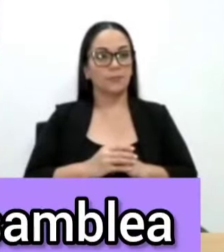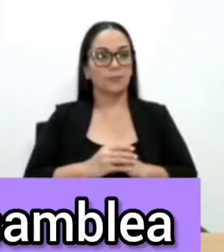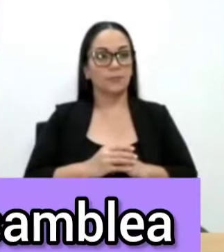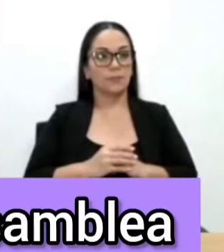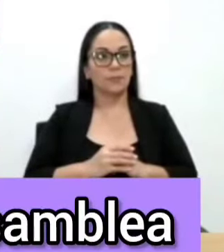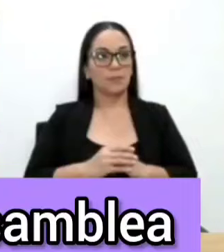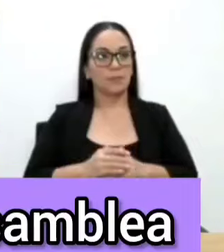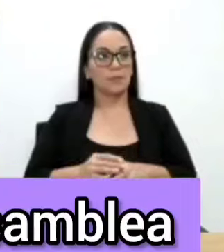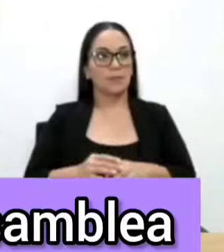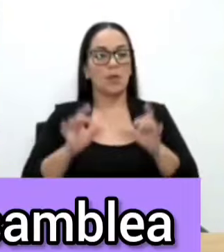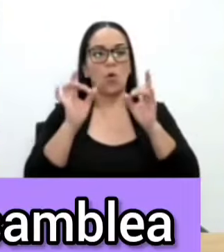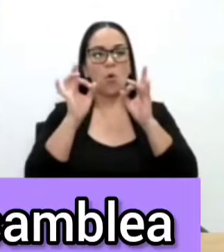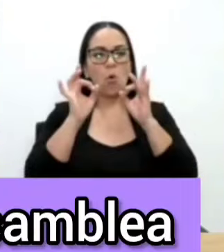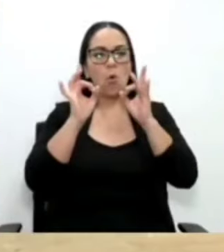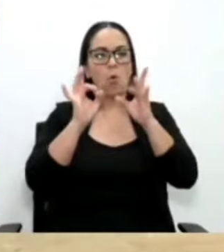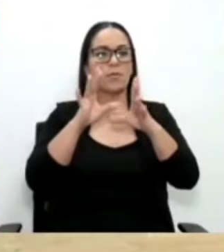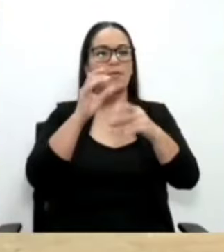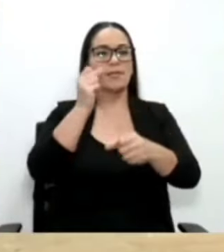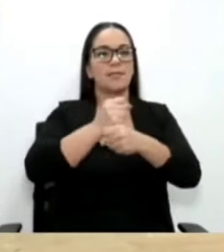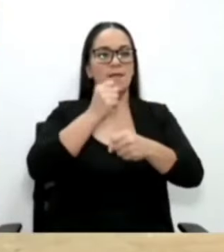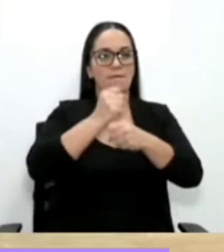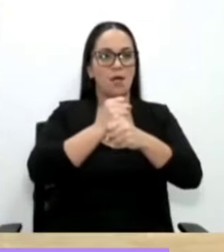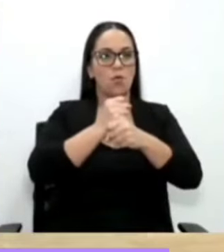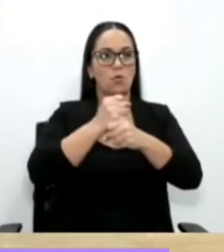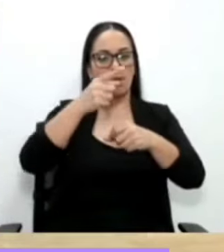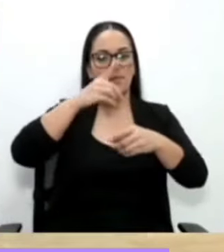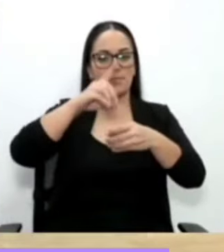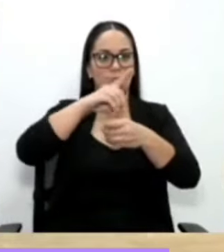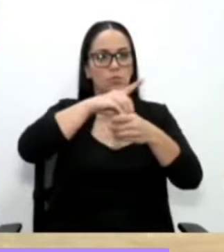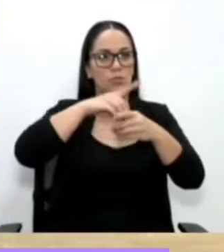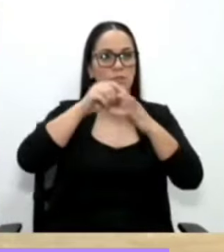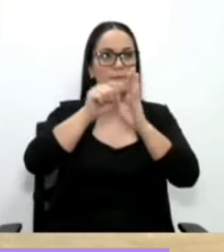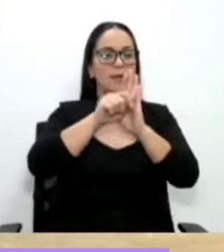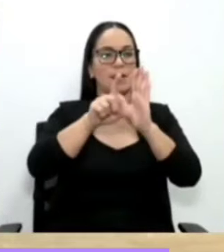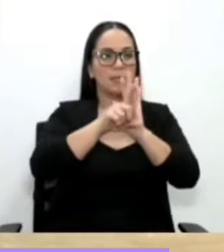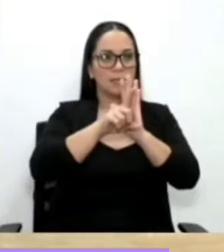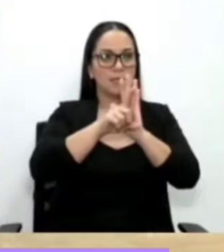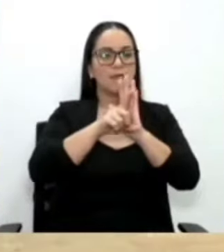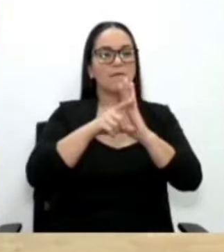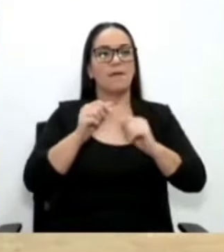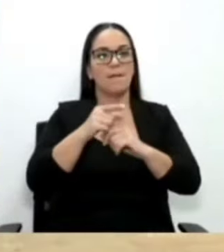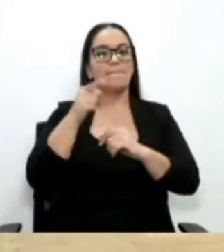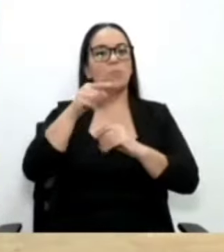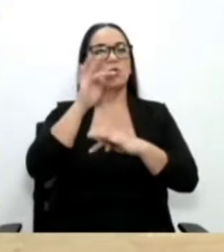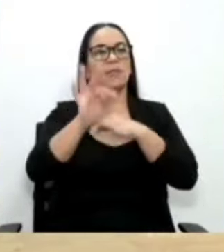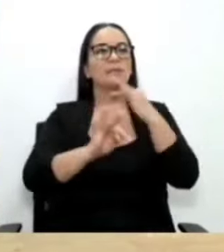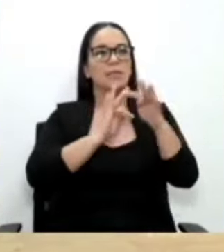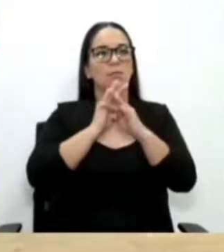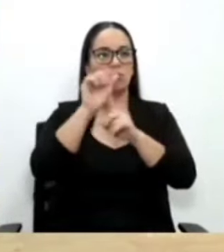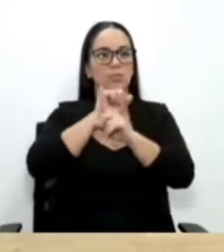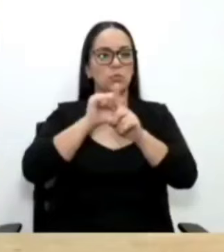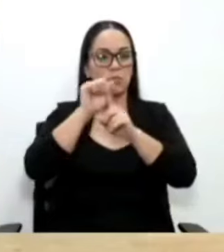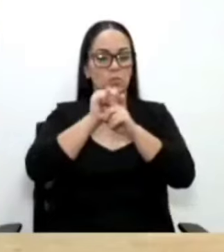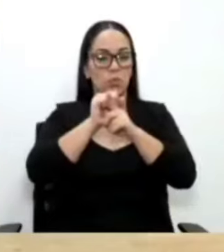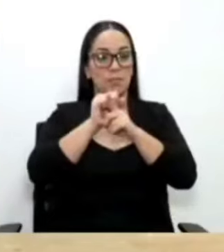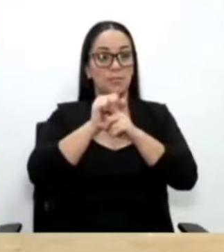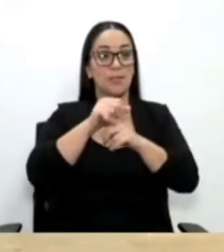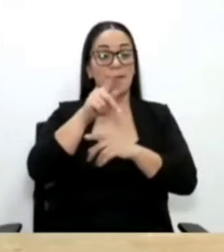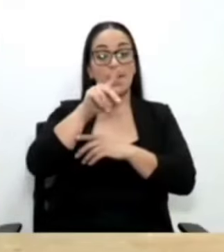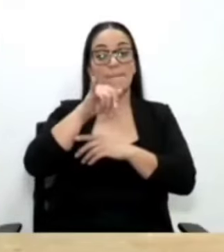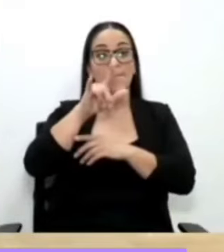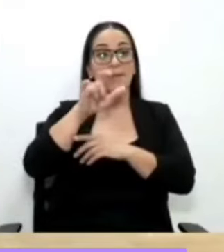desempeño de la Asamblea Legislativa, precisamente en buena parte por estas cosas, y doña Pilar Cisneros